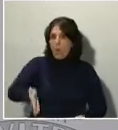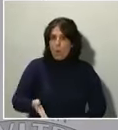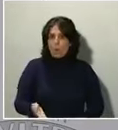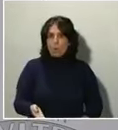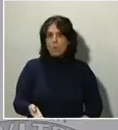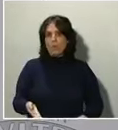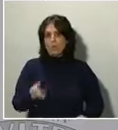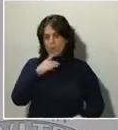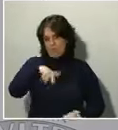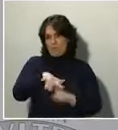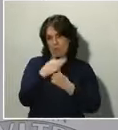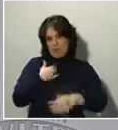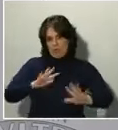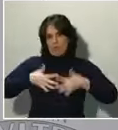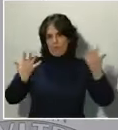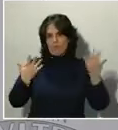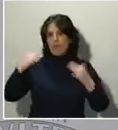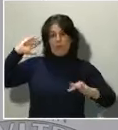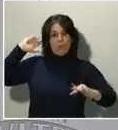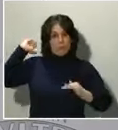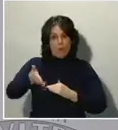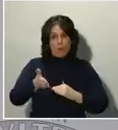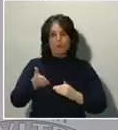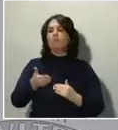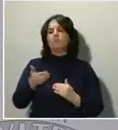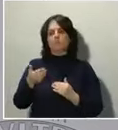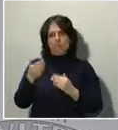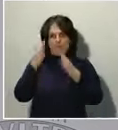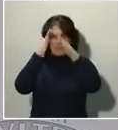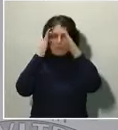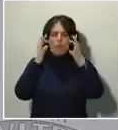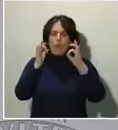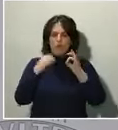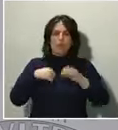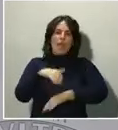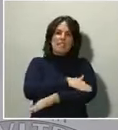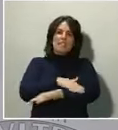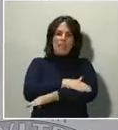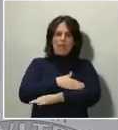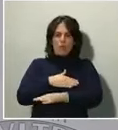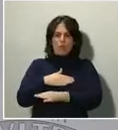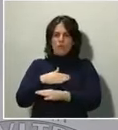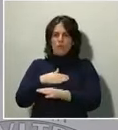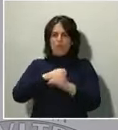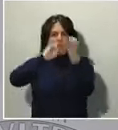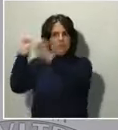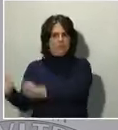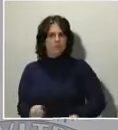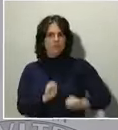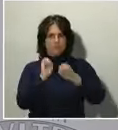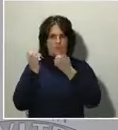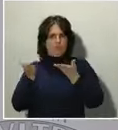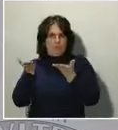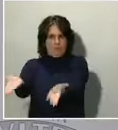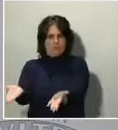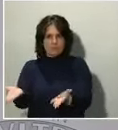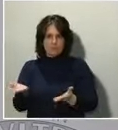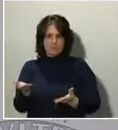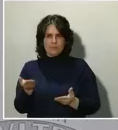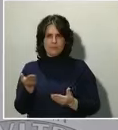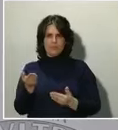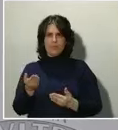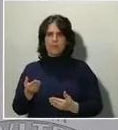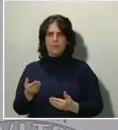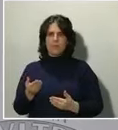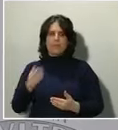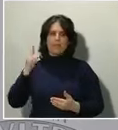a encontrar el apoyo, el abrigo, el arrope del Estado. A partir de ahí, creo que es importante también que la Unión Europea